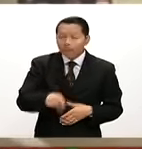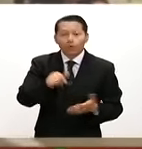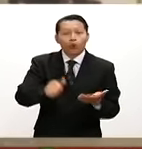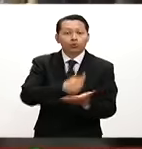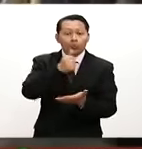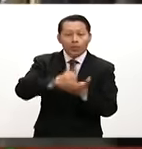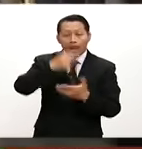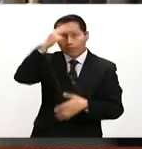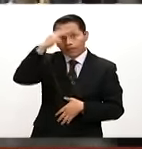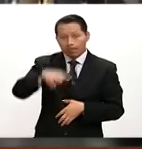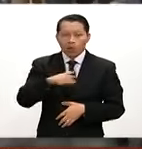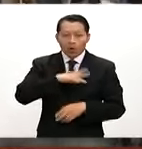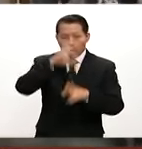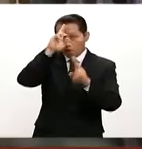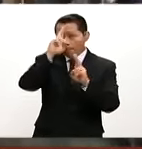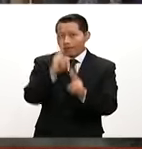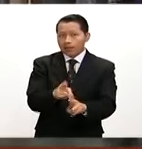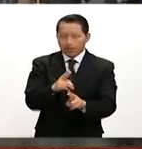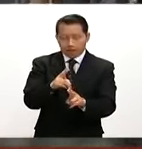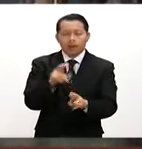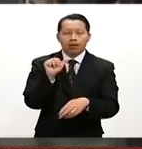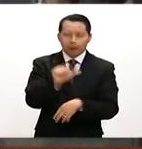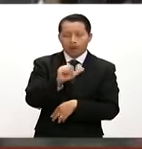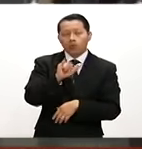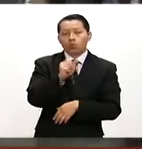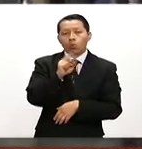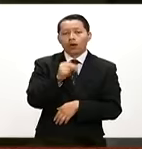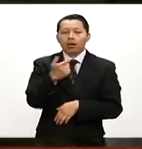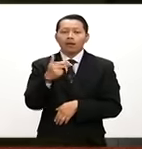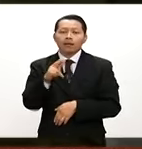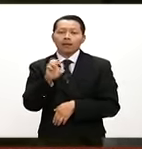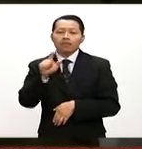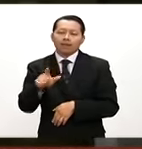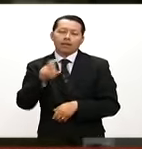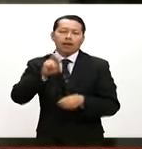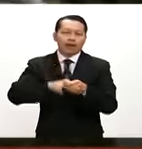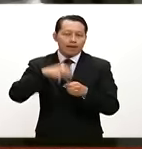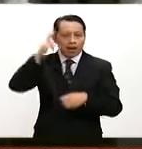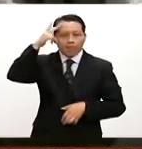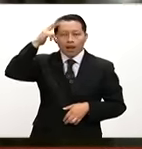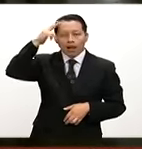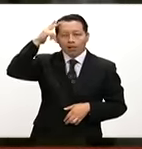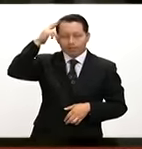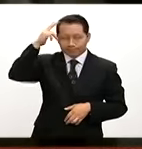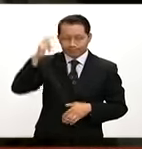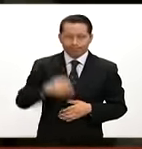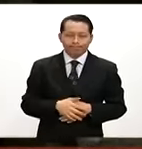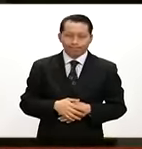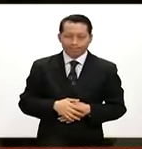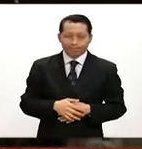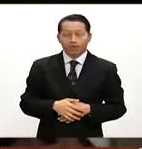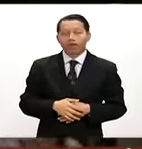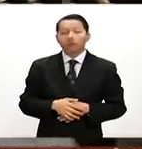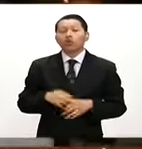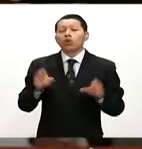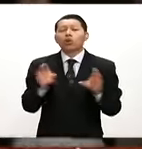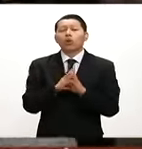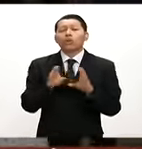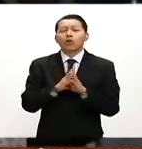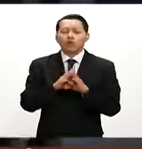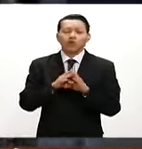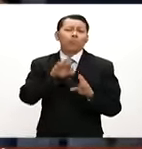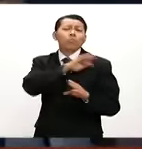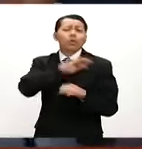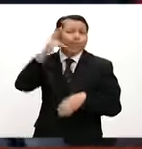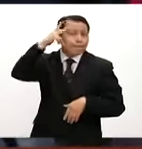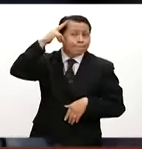se haga este homenaje póstumo a Juan Gabriel, nada menos que en el Palacio de las Villas Artes. El ingreso al recinto se va